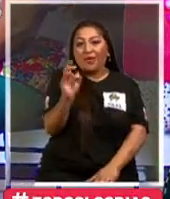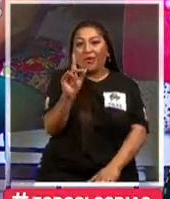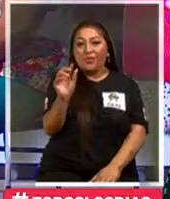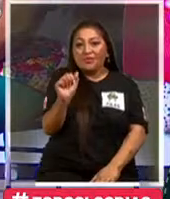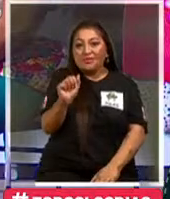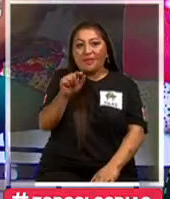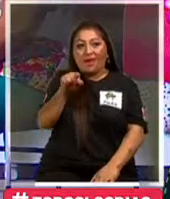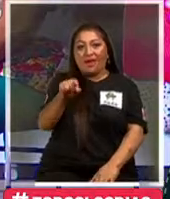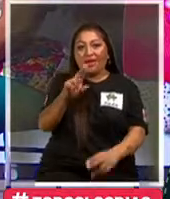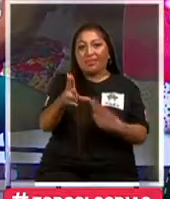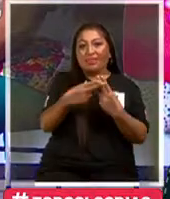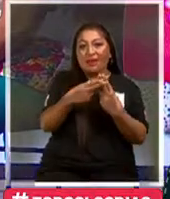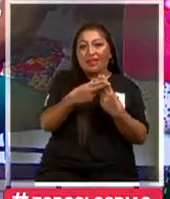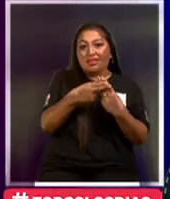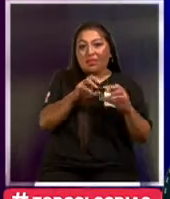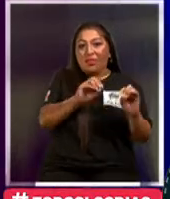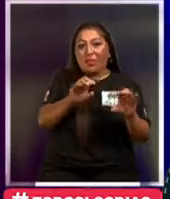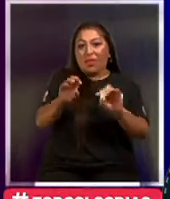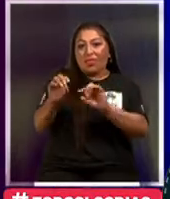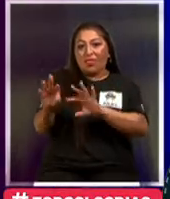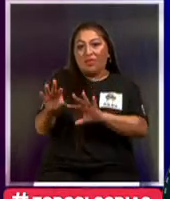Teletón Todos muy emocionados